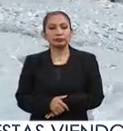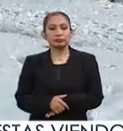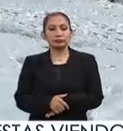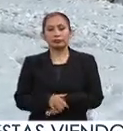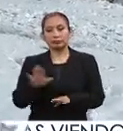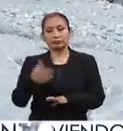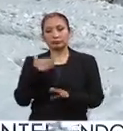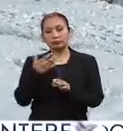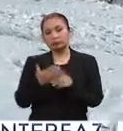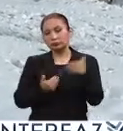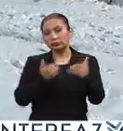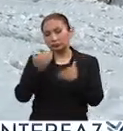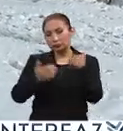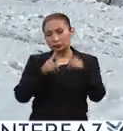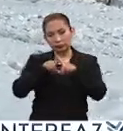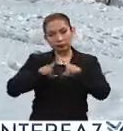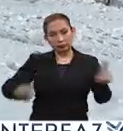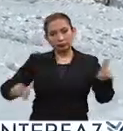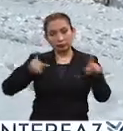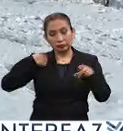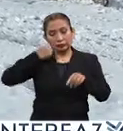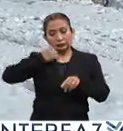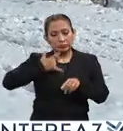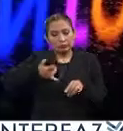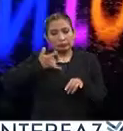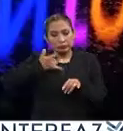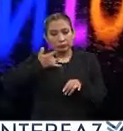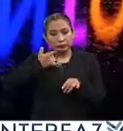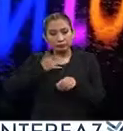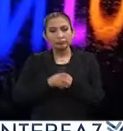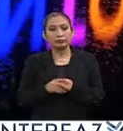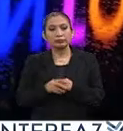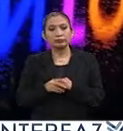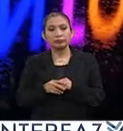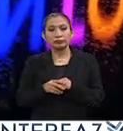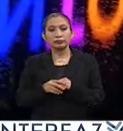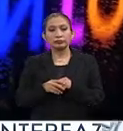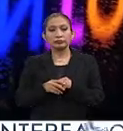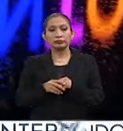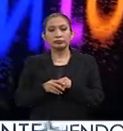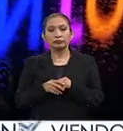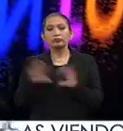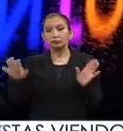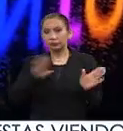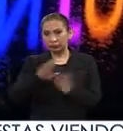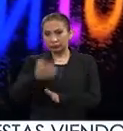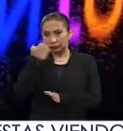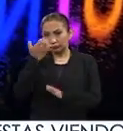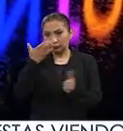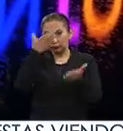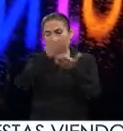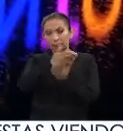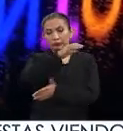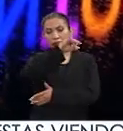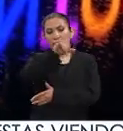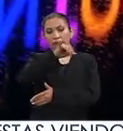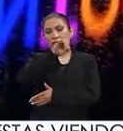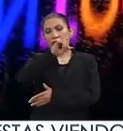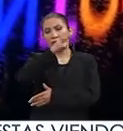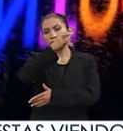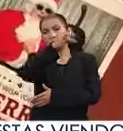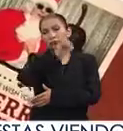un proceso muy arduo. En la escuela llegamos al Georgian College,